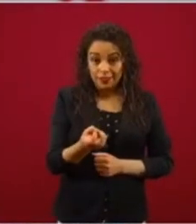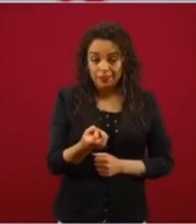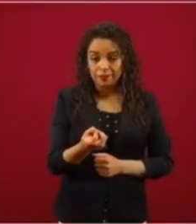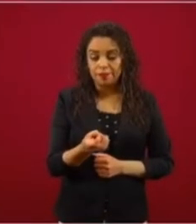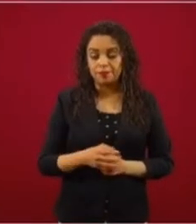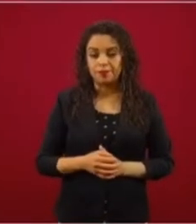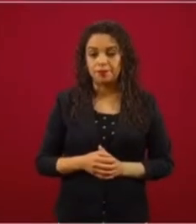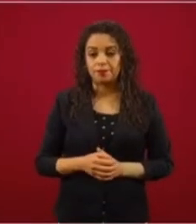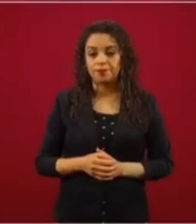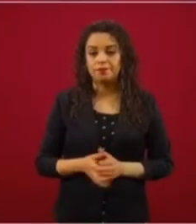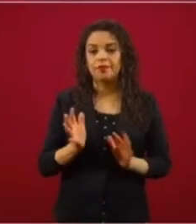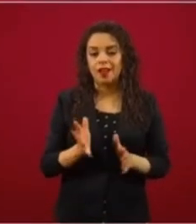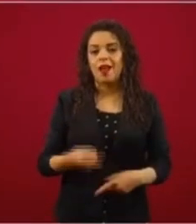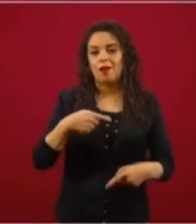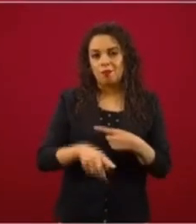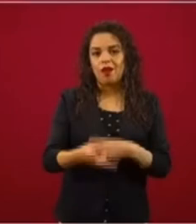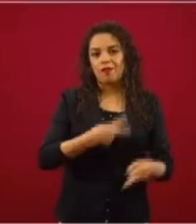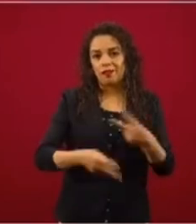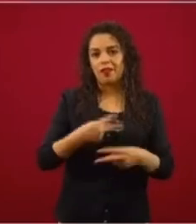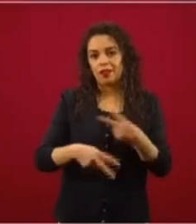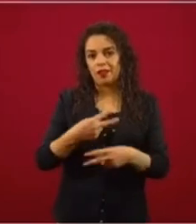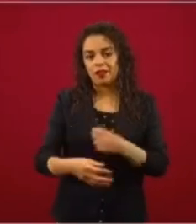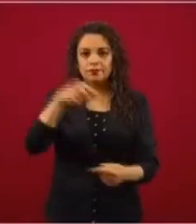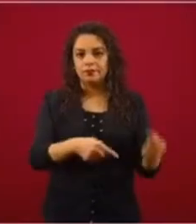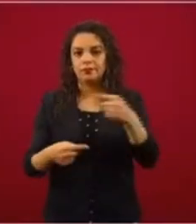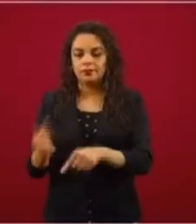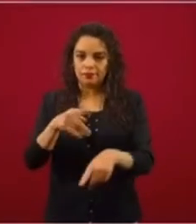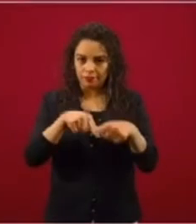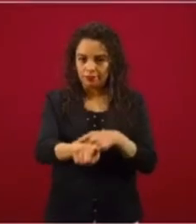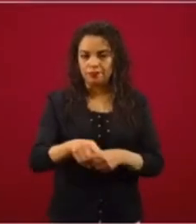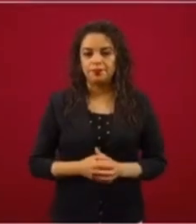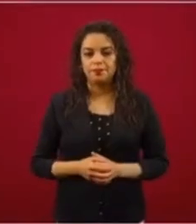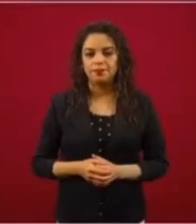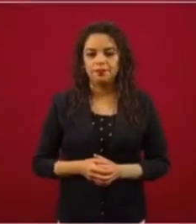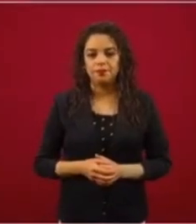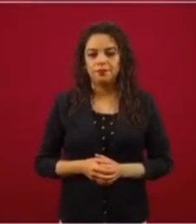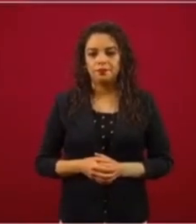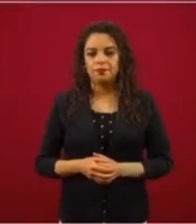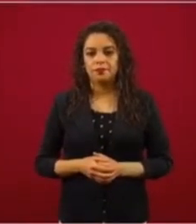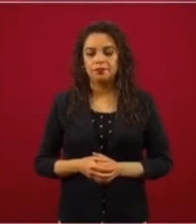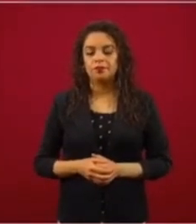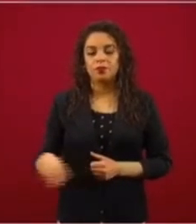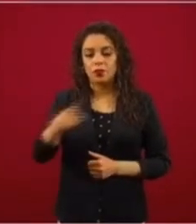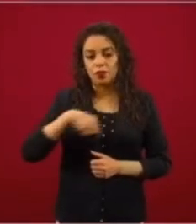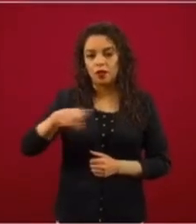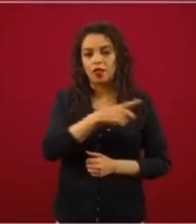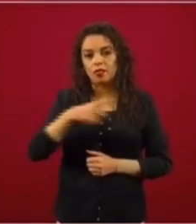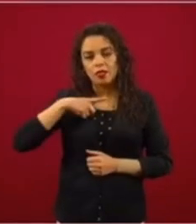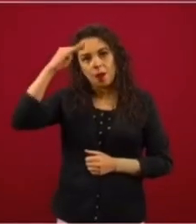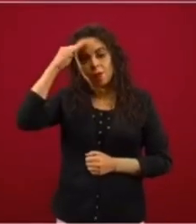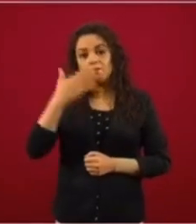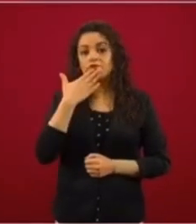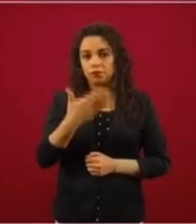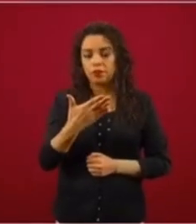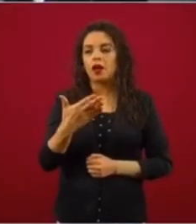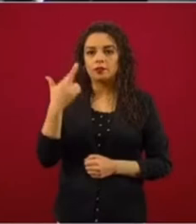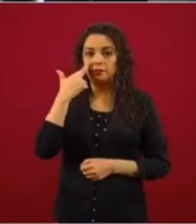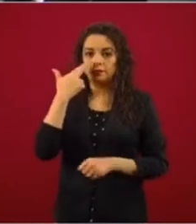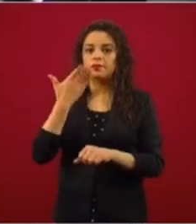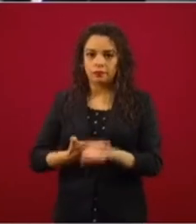empiezan las acusaciones. Entonces, si actuamos con responsabilidad, eso no quiere decir